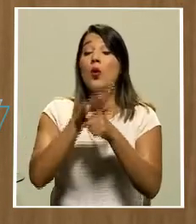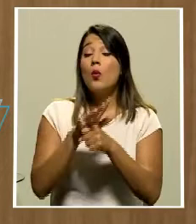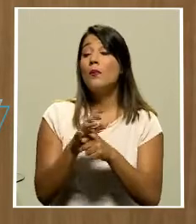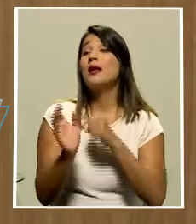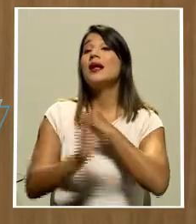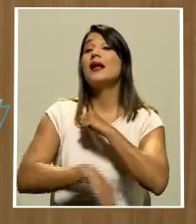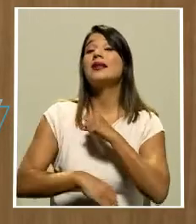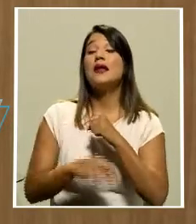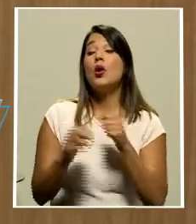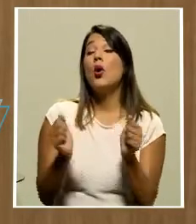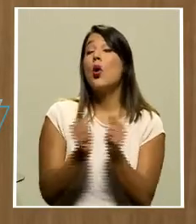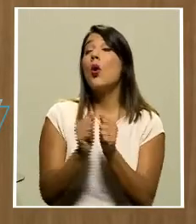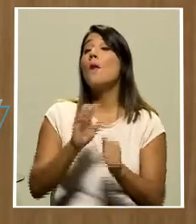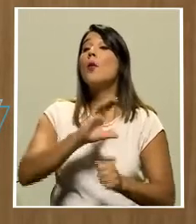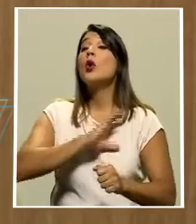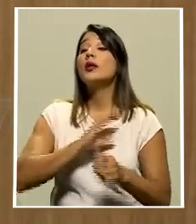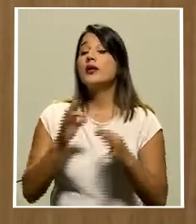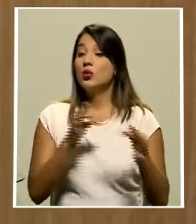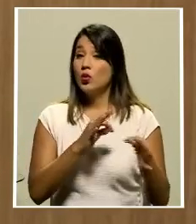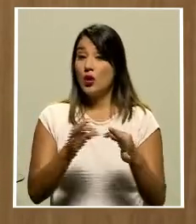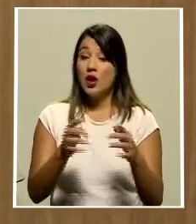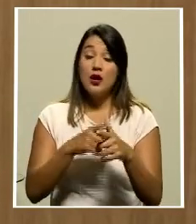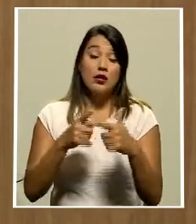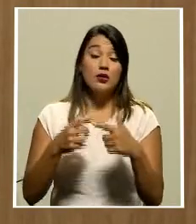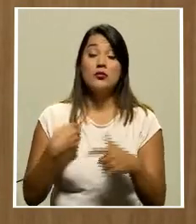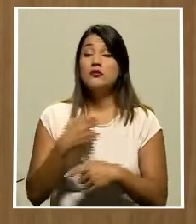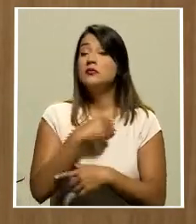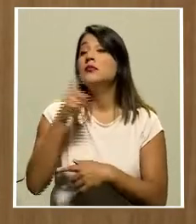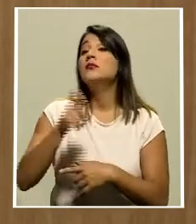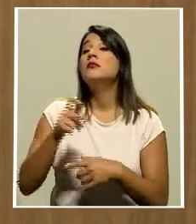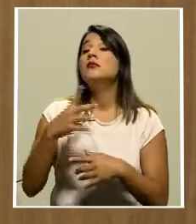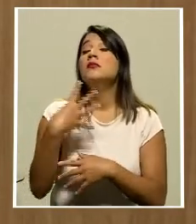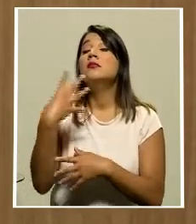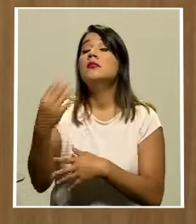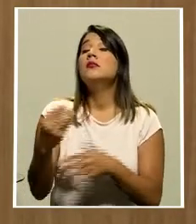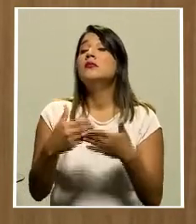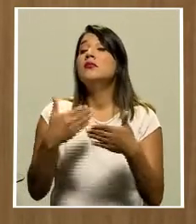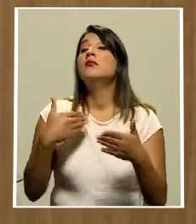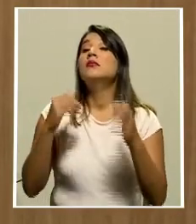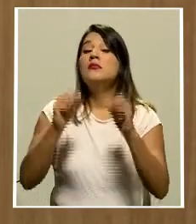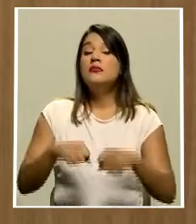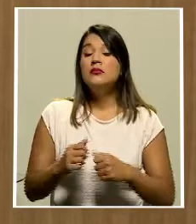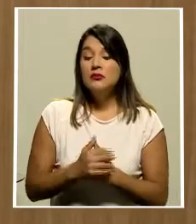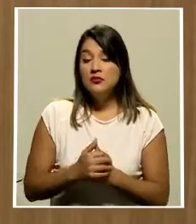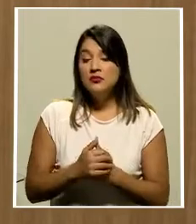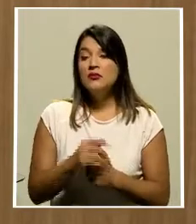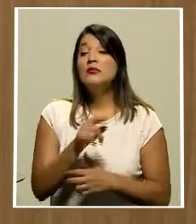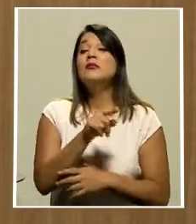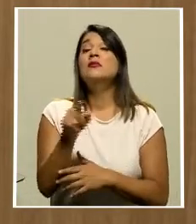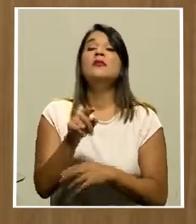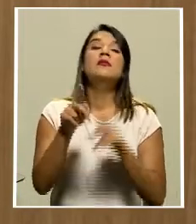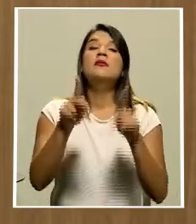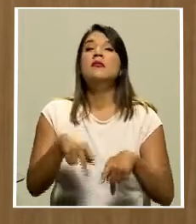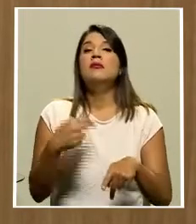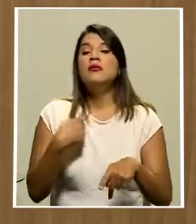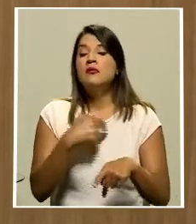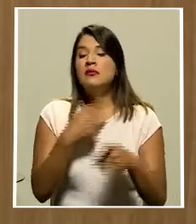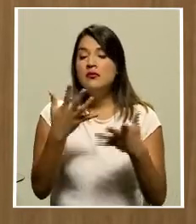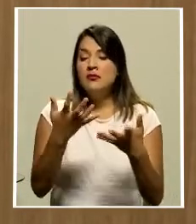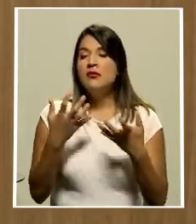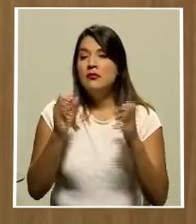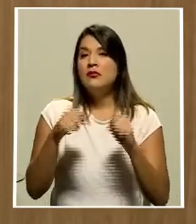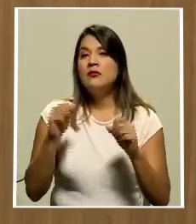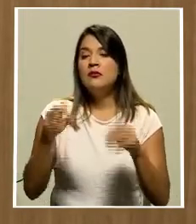la Policía Procesional de Migración y por ende nosotros necesitamos sacarlos del país lo antes posible. Estas personas lo que menos queremos es ponerlos en